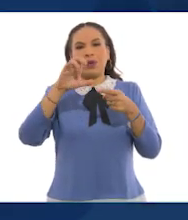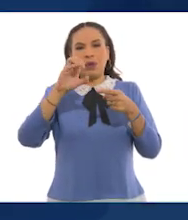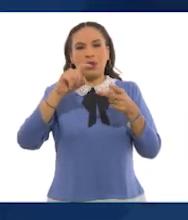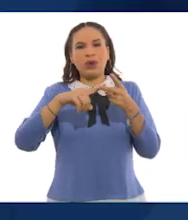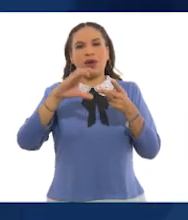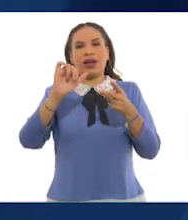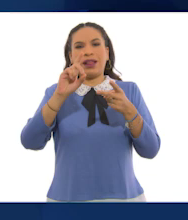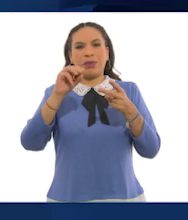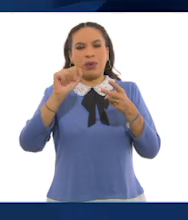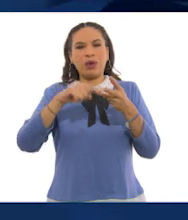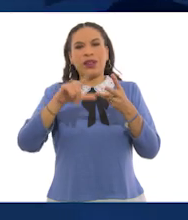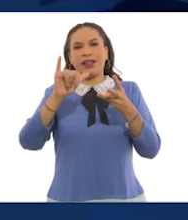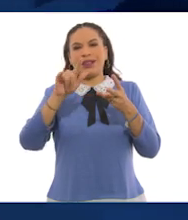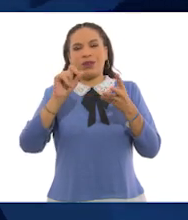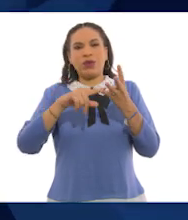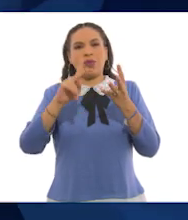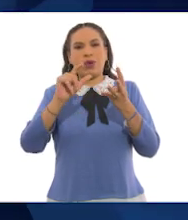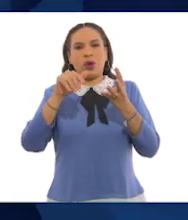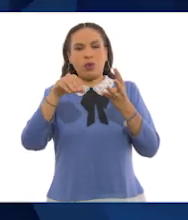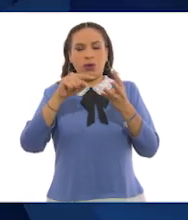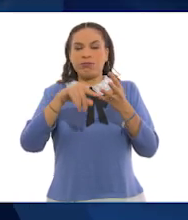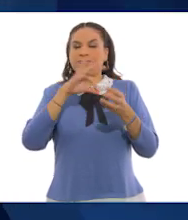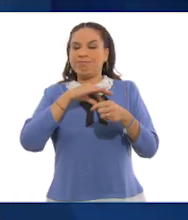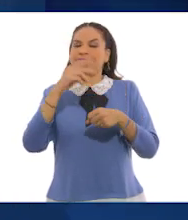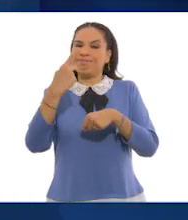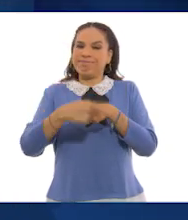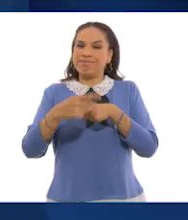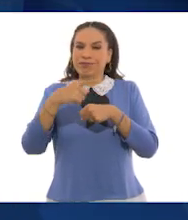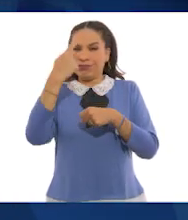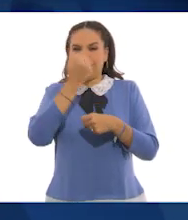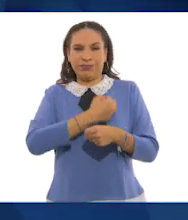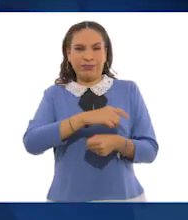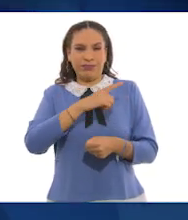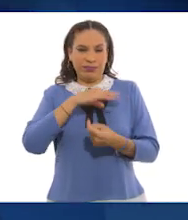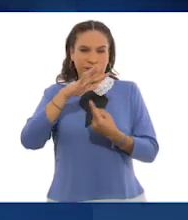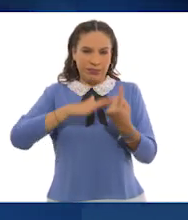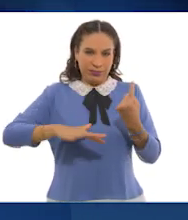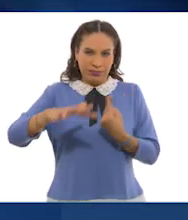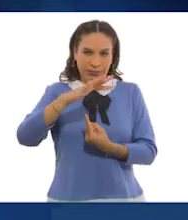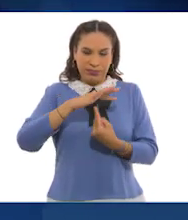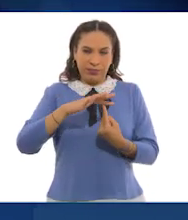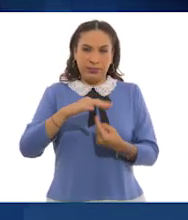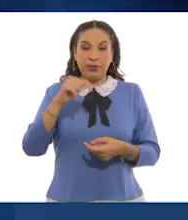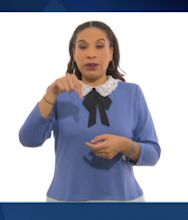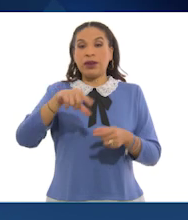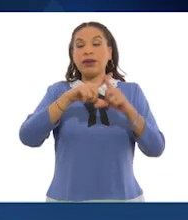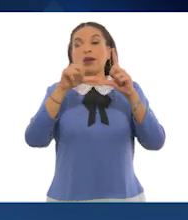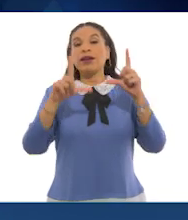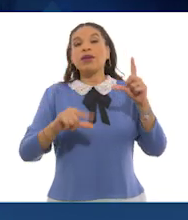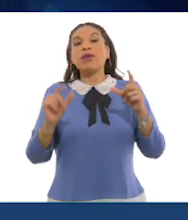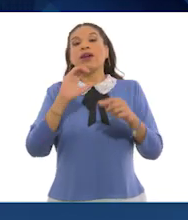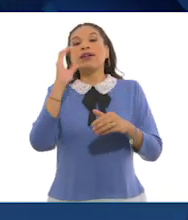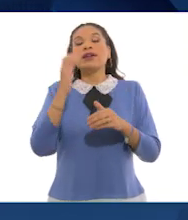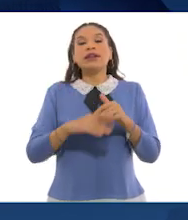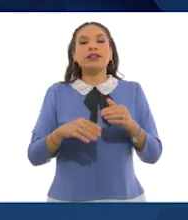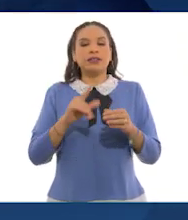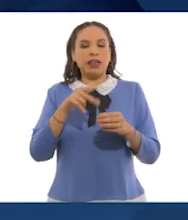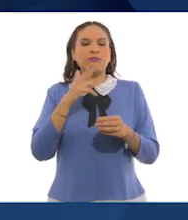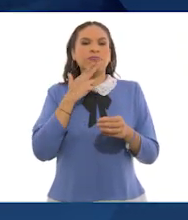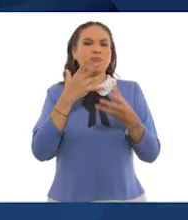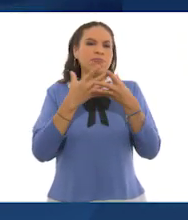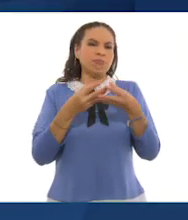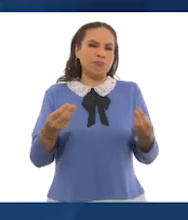litio y plomo, que son sumamente tóxicas para la salud y el ambiente. En nuestro país, cuando terminan su vida útil,